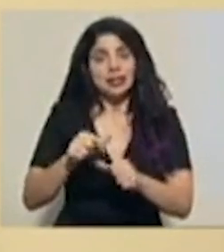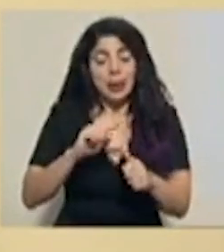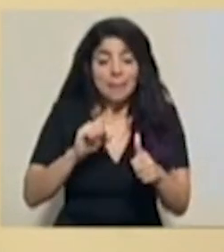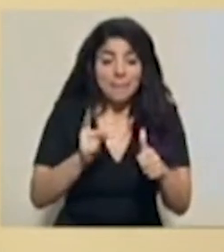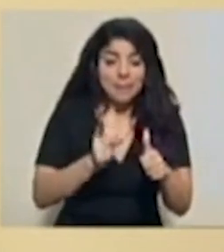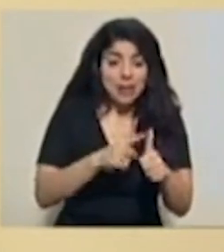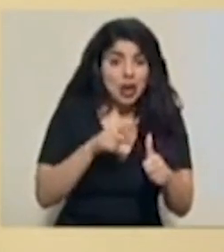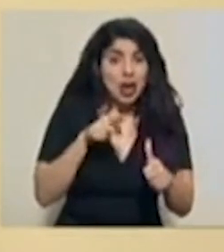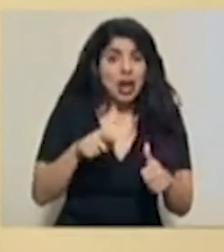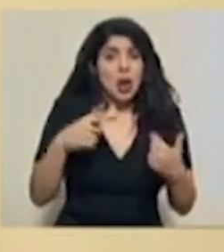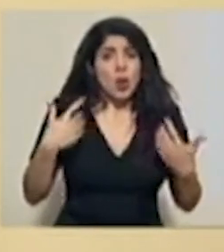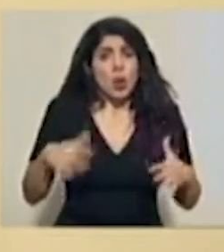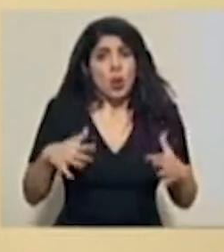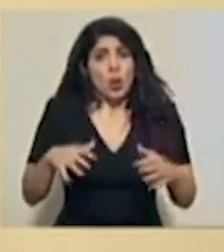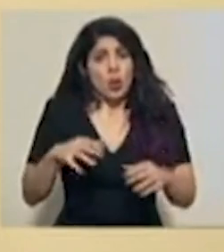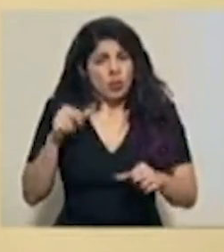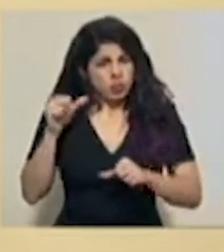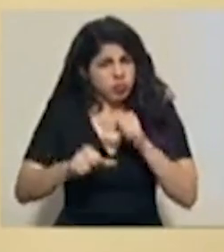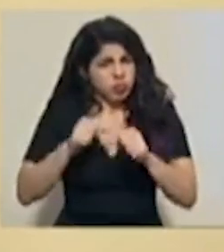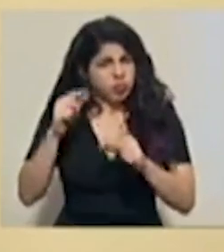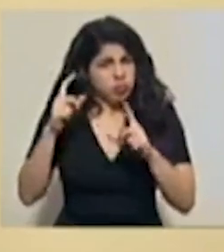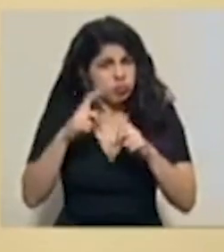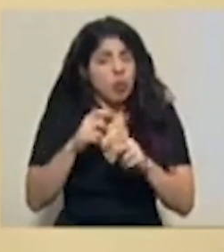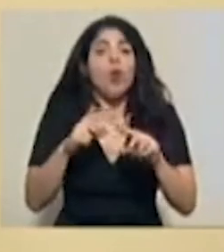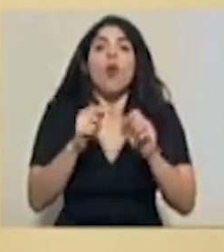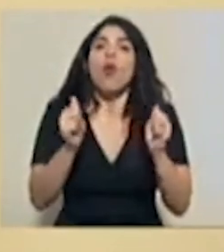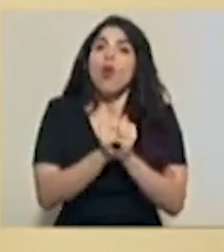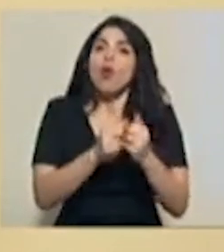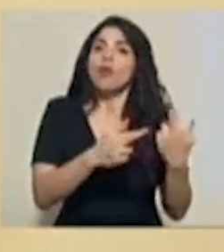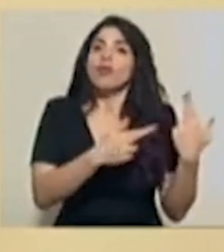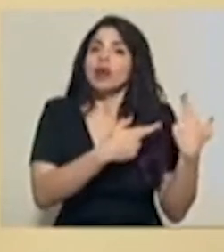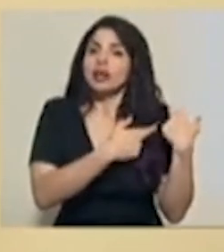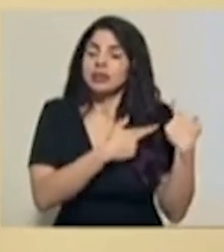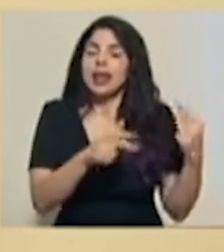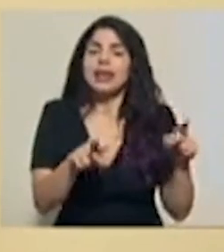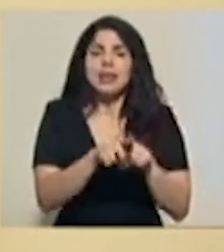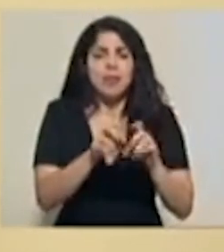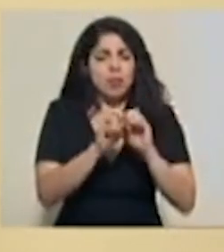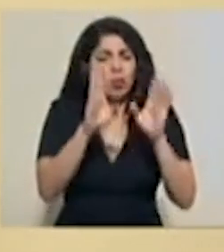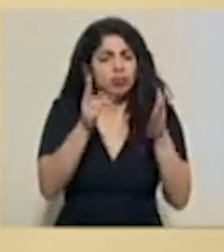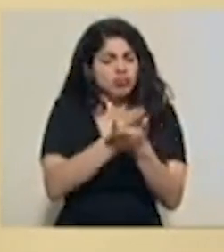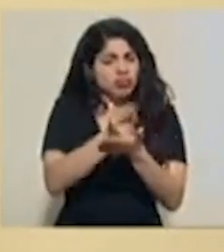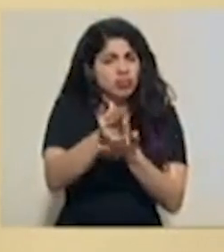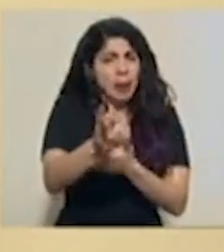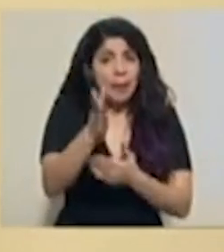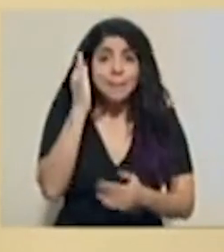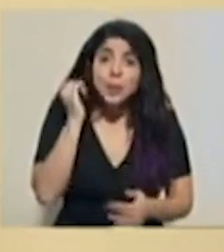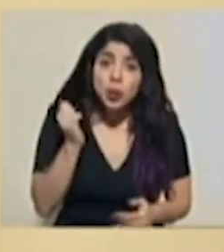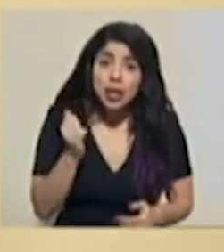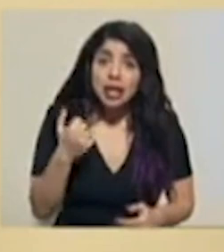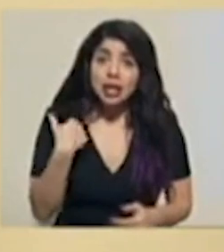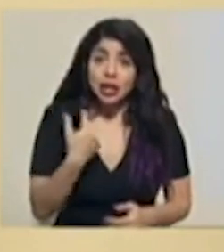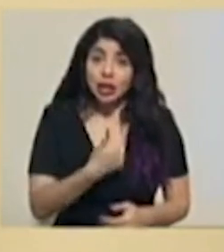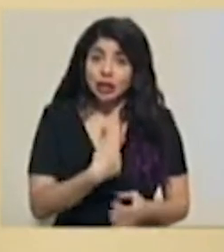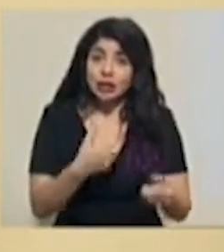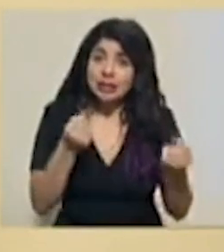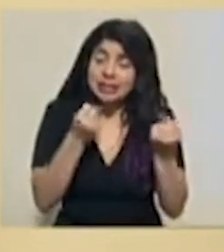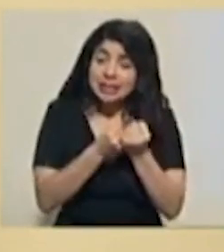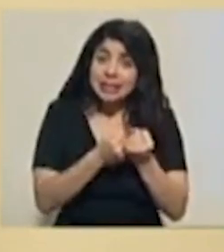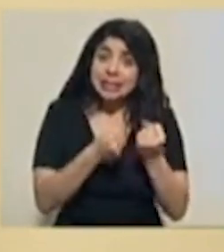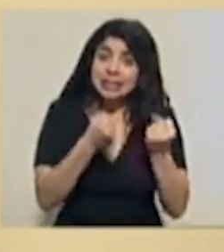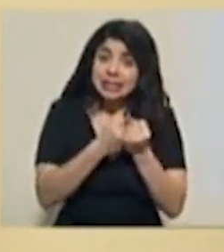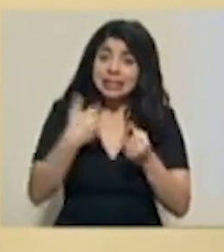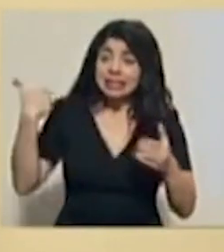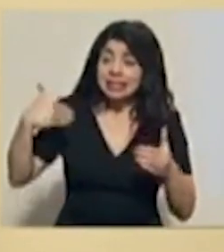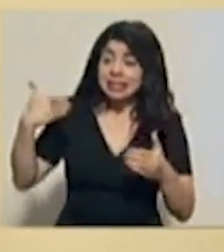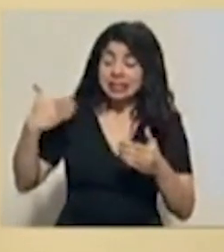ha sido muy acucioso, es muy responsable y además ha sido muy transparente porque parte de lo que hemos apostado a lo largo